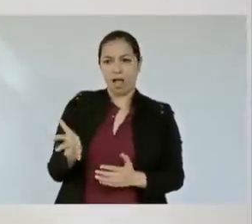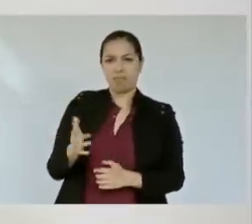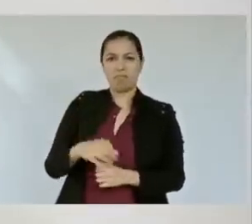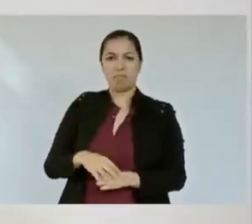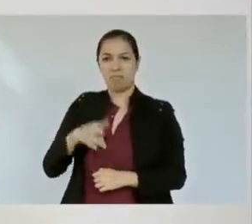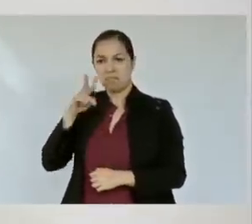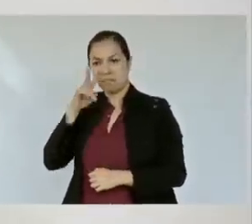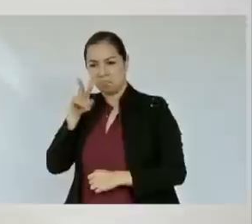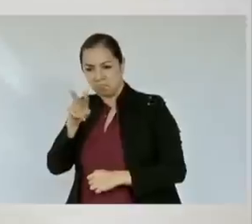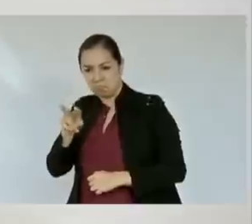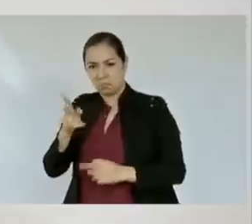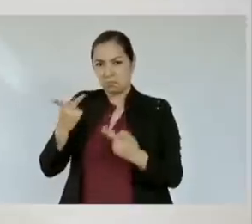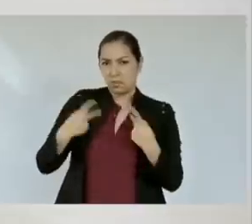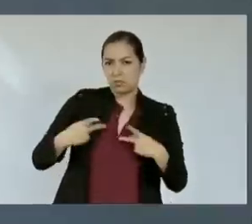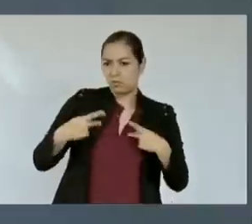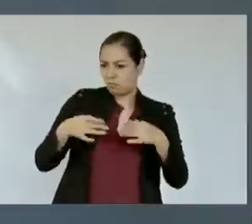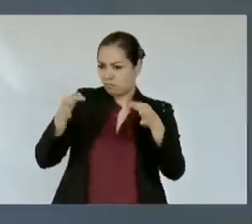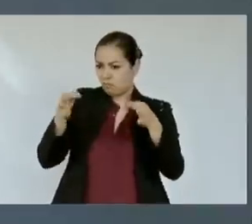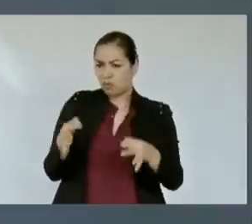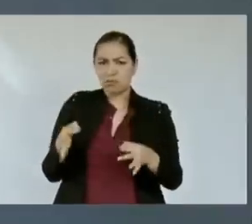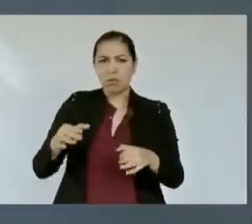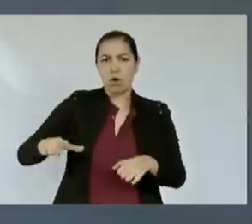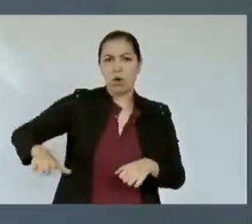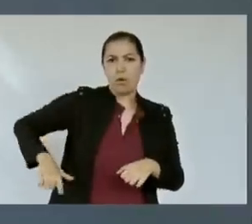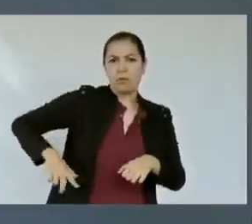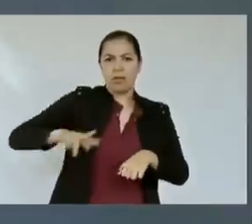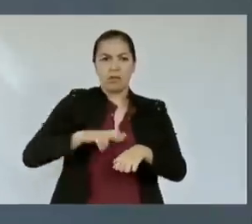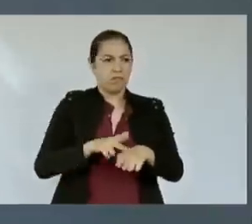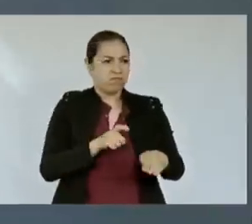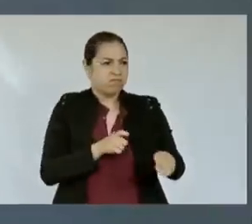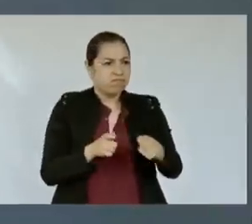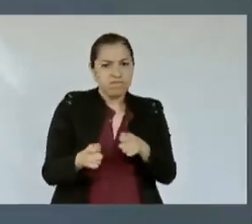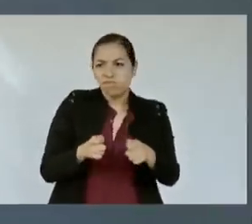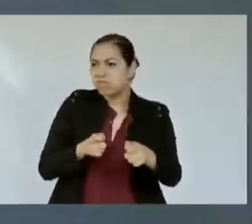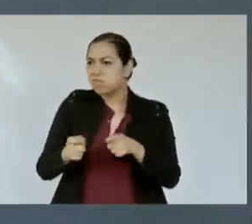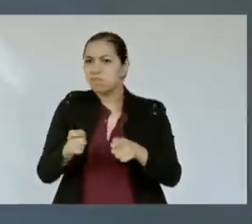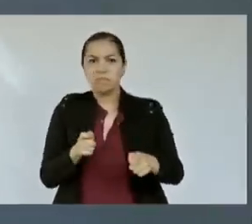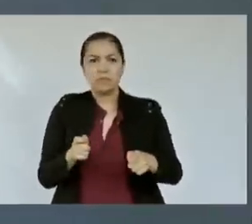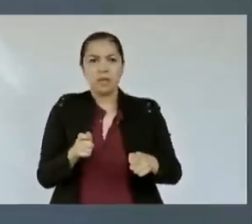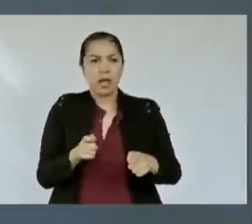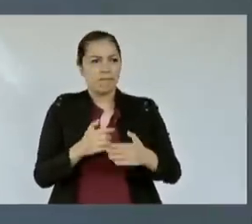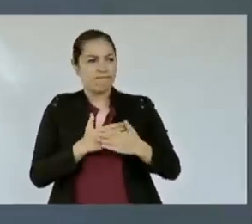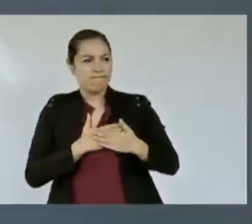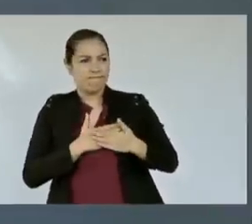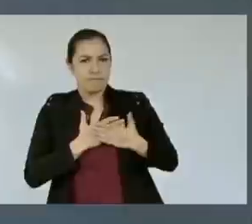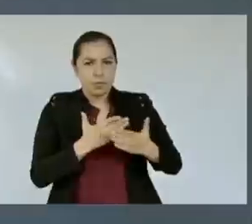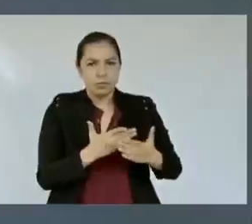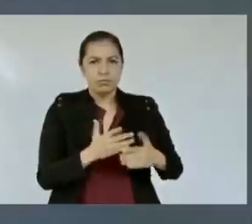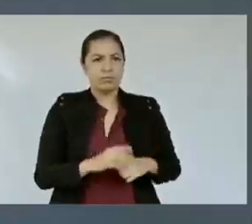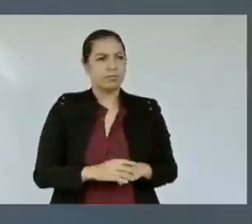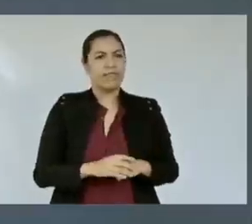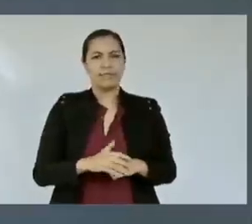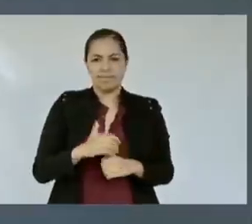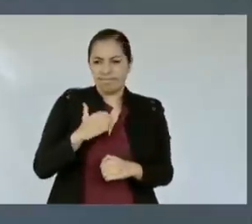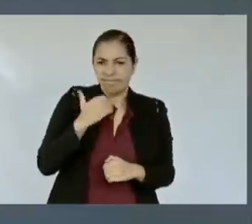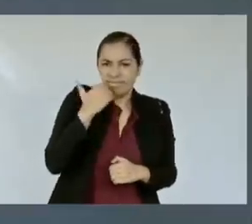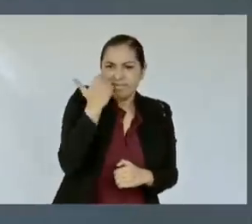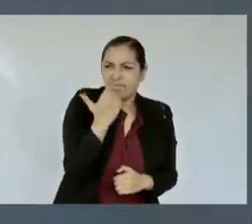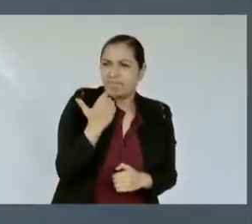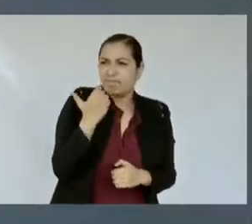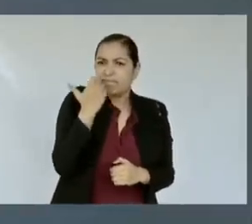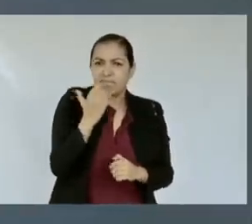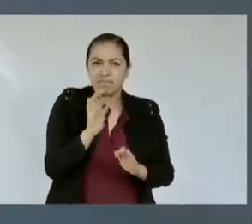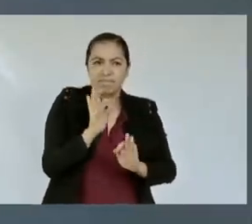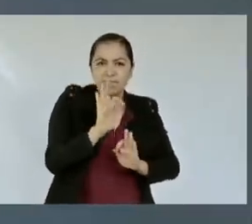gobierna con pasión con ganas para todo en la vida se